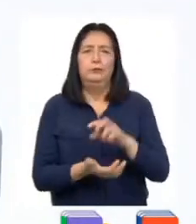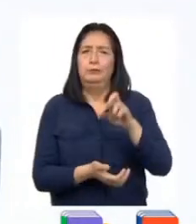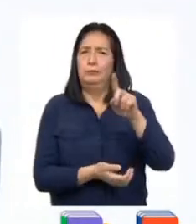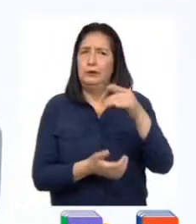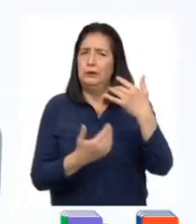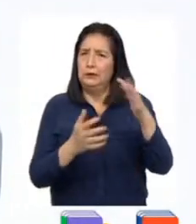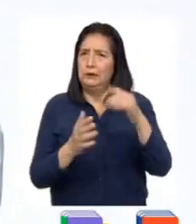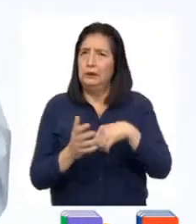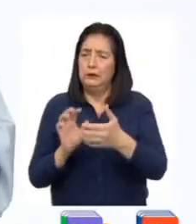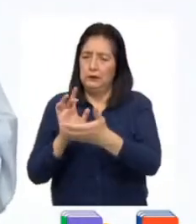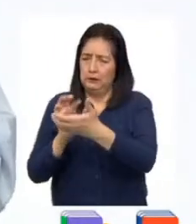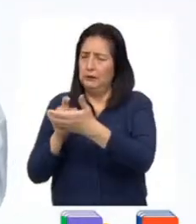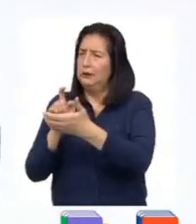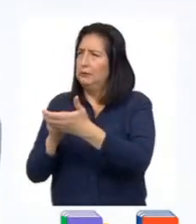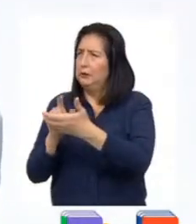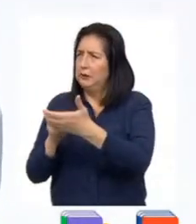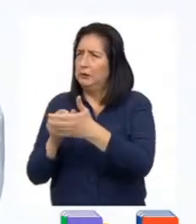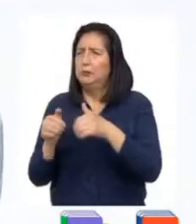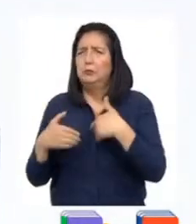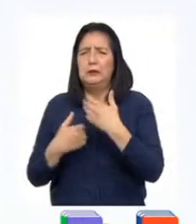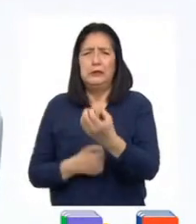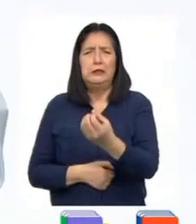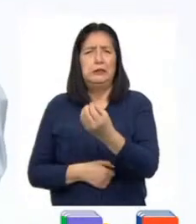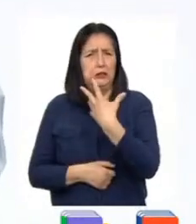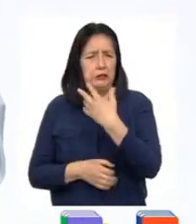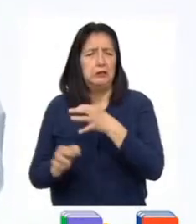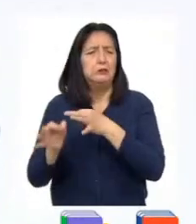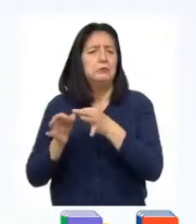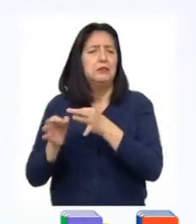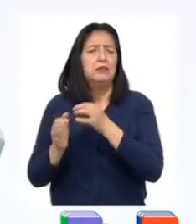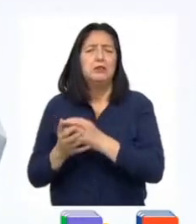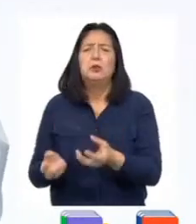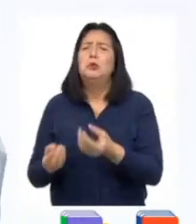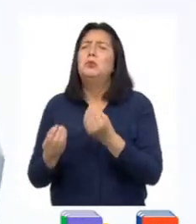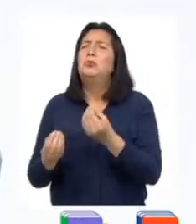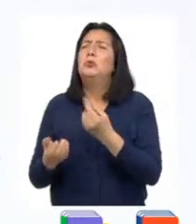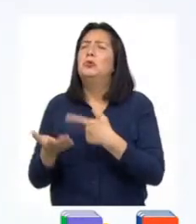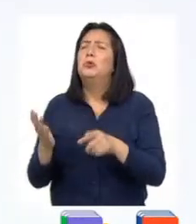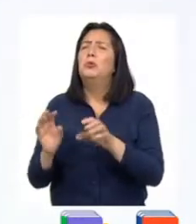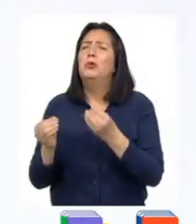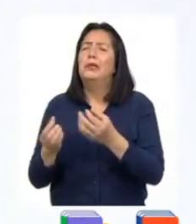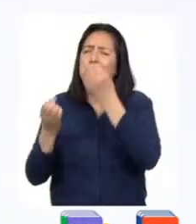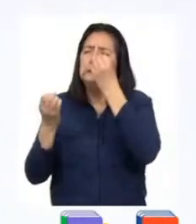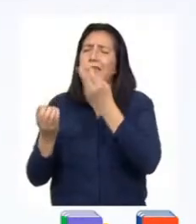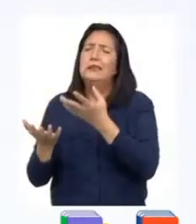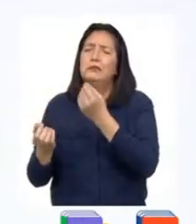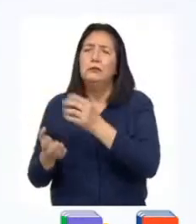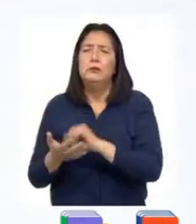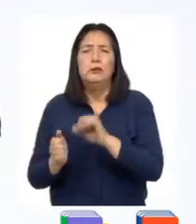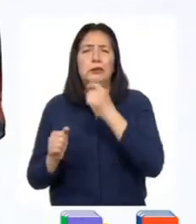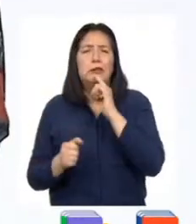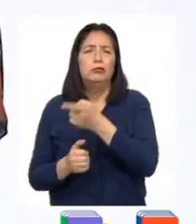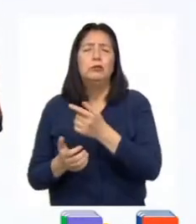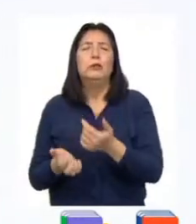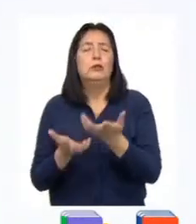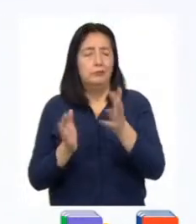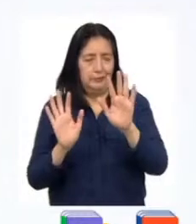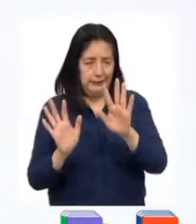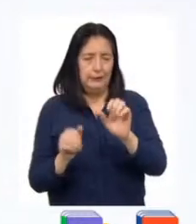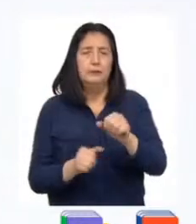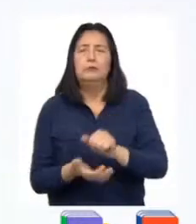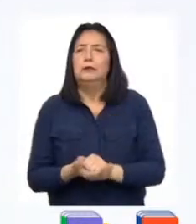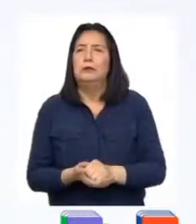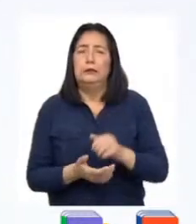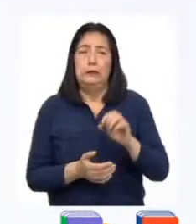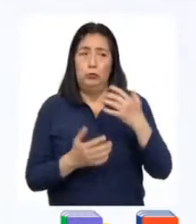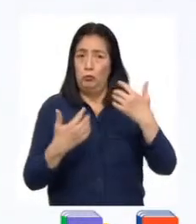que estás en la página, ¿podrías explicarnos el proceso de reporte? Por supuesto. A ver, dice